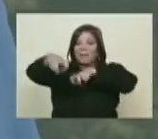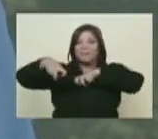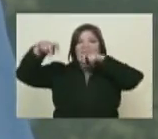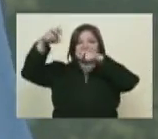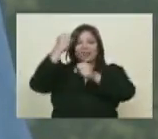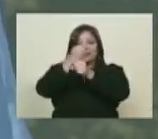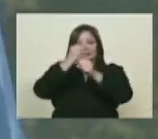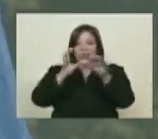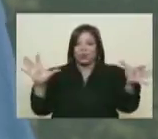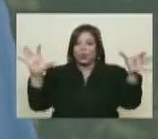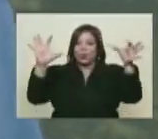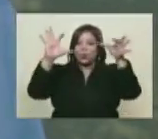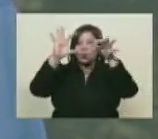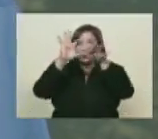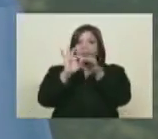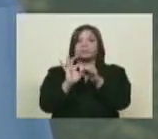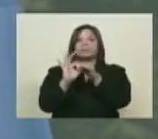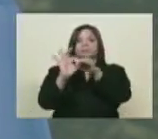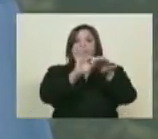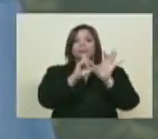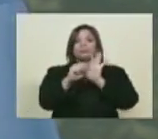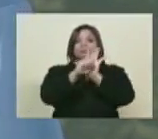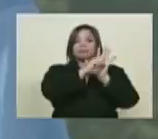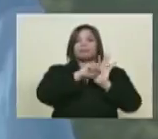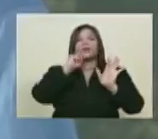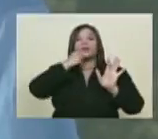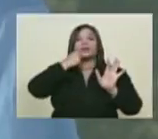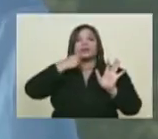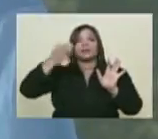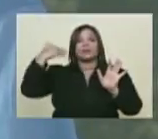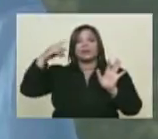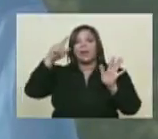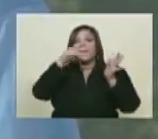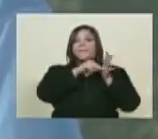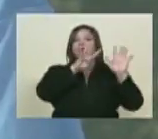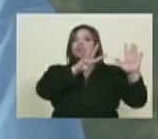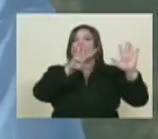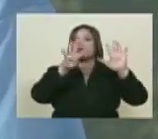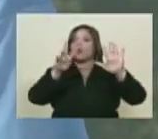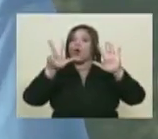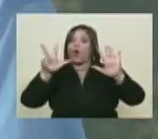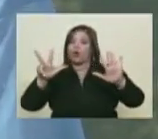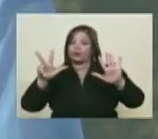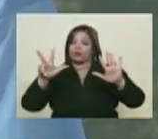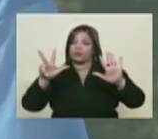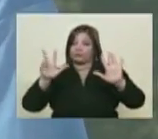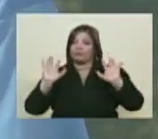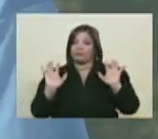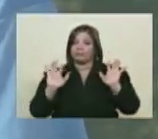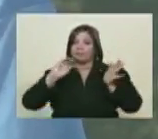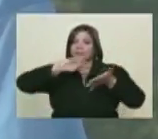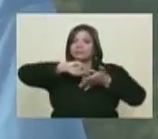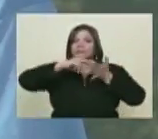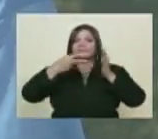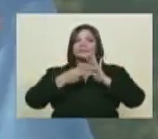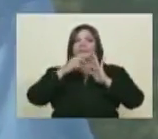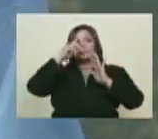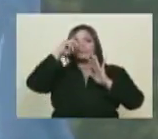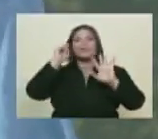Se institucionaliza, digamos, como imagen de la Unión Soviética a partir de 1998 y representa... ¿De 1900?